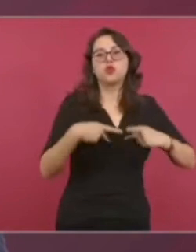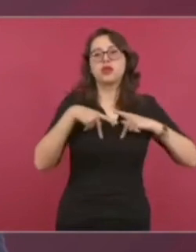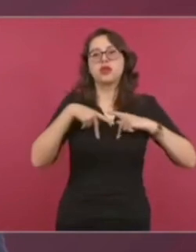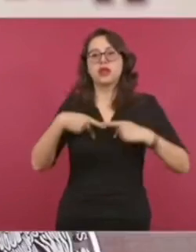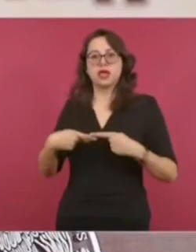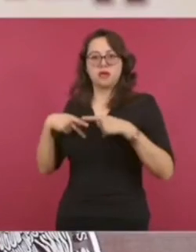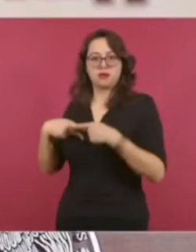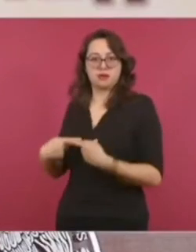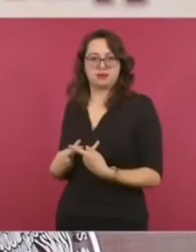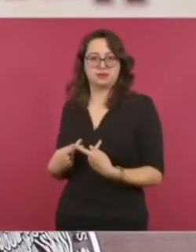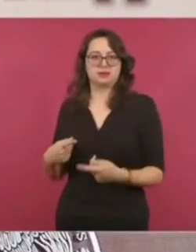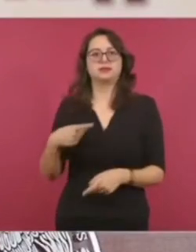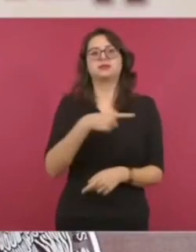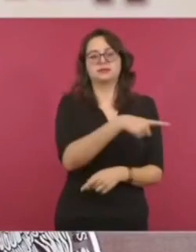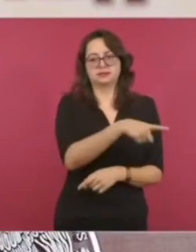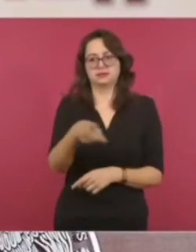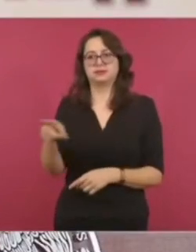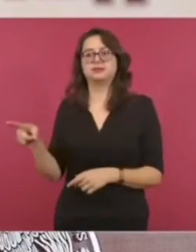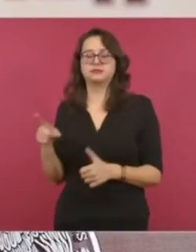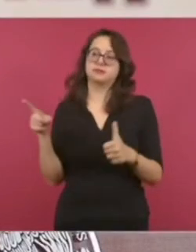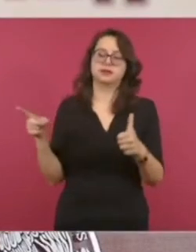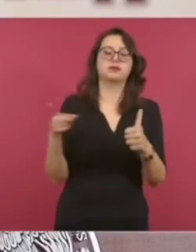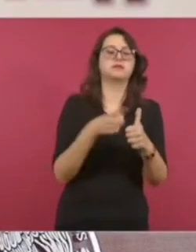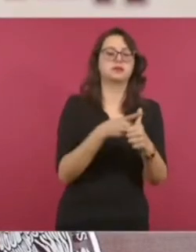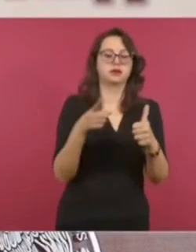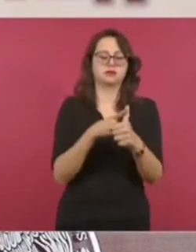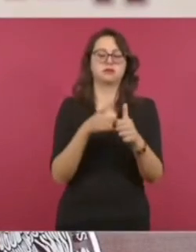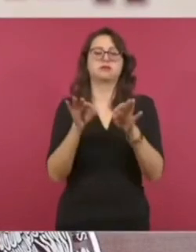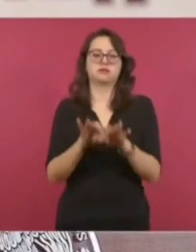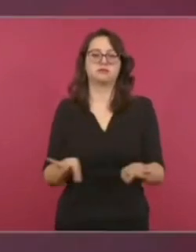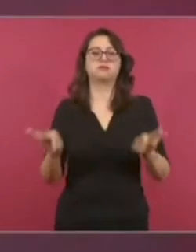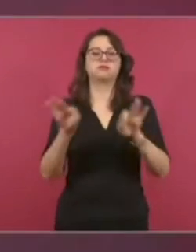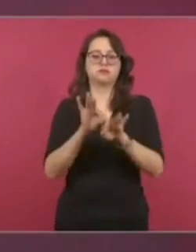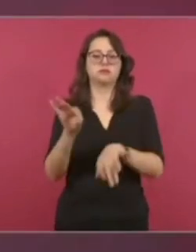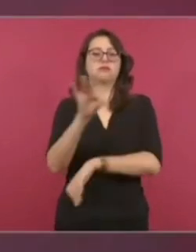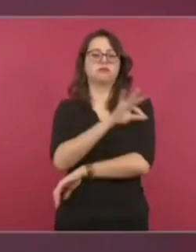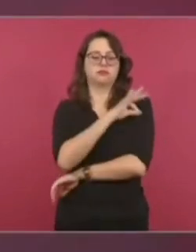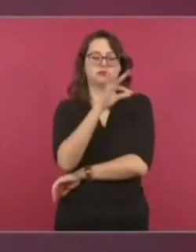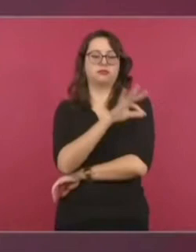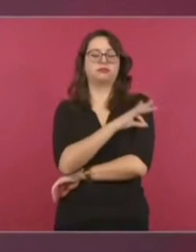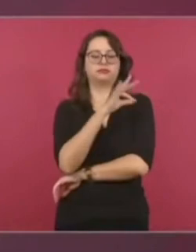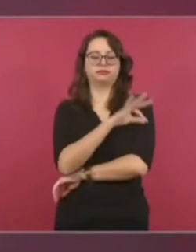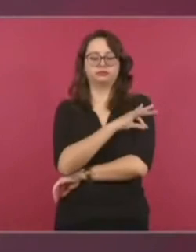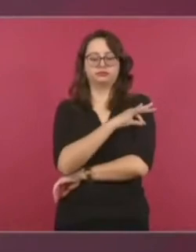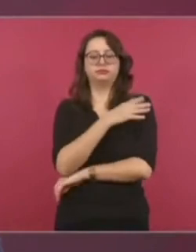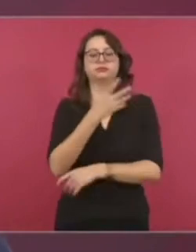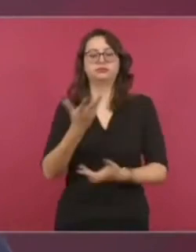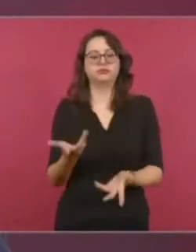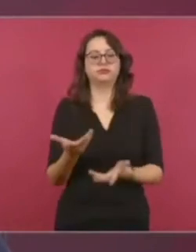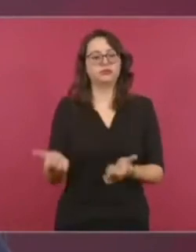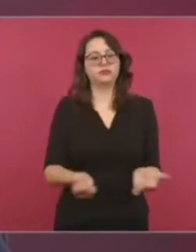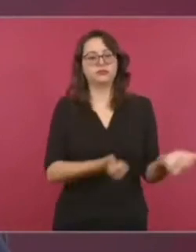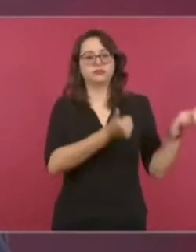adelante. Y el traslado de la vacuna se hará también a través de su traslado a través de Virmex. Gracias.